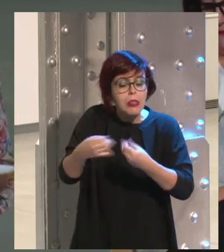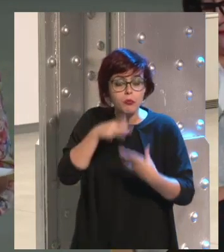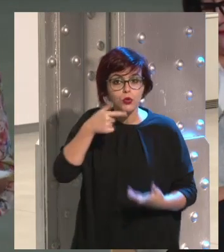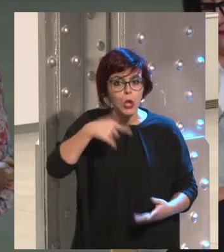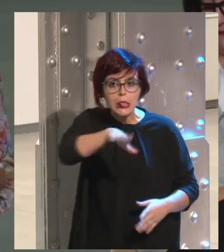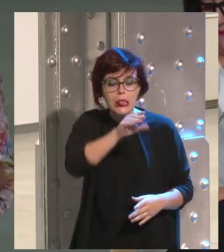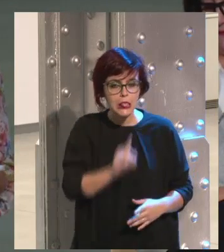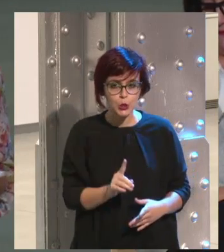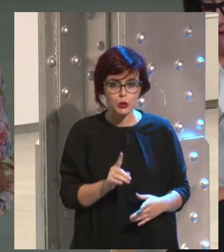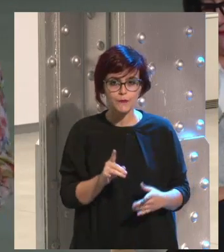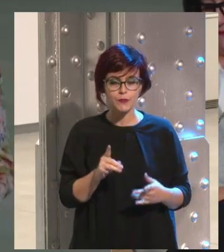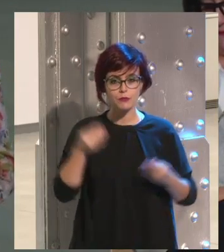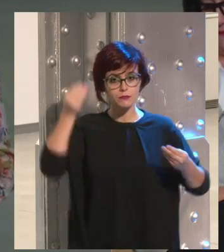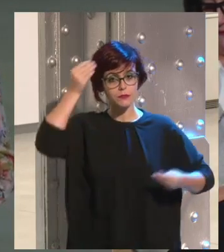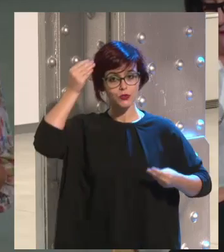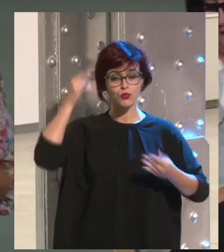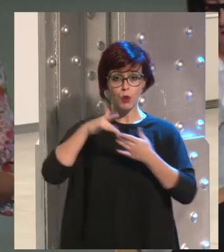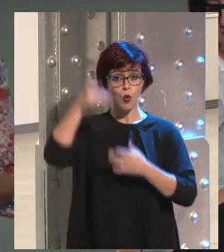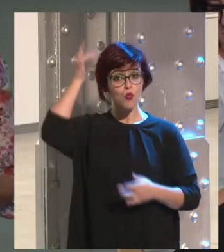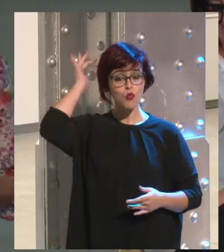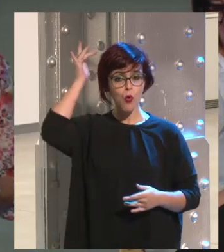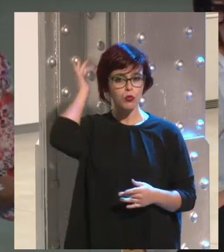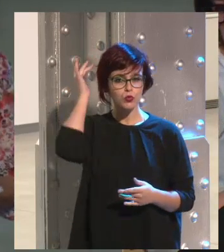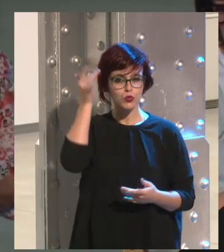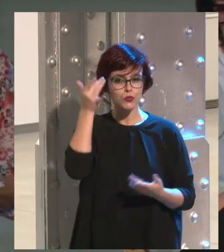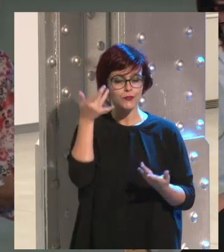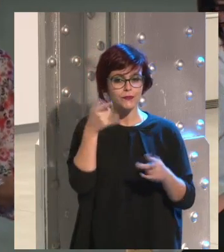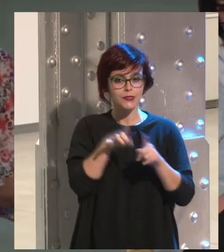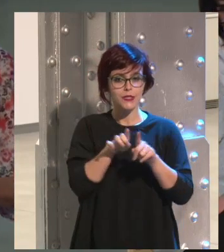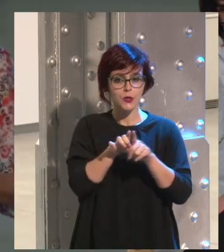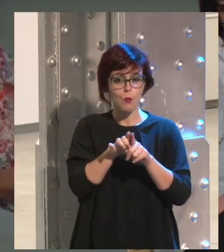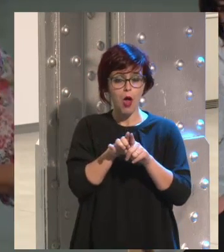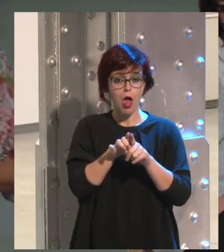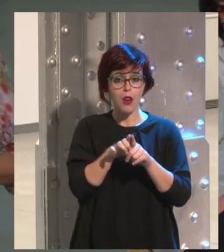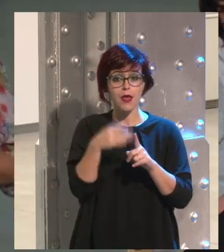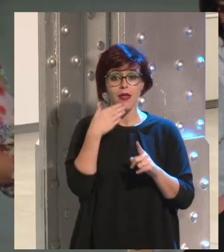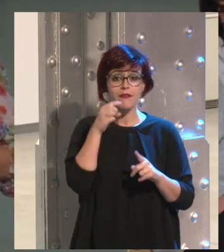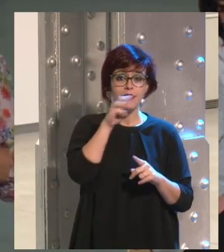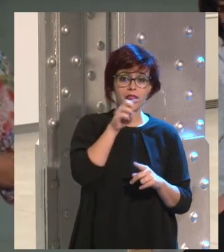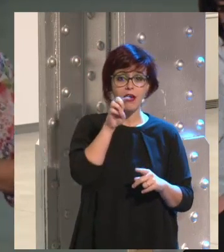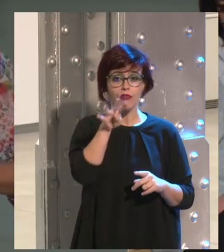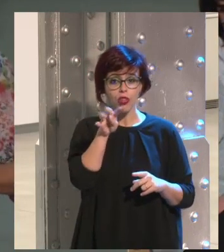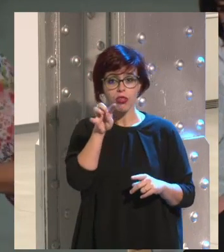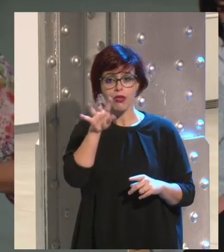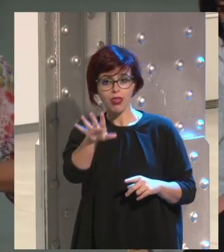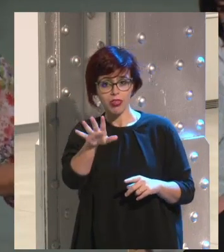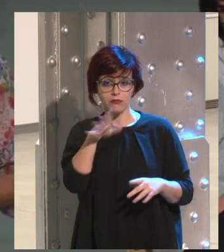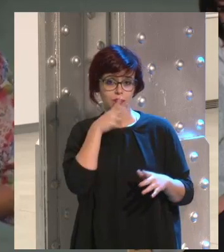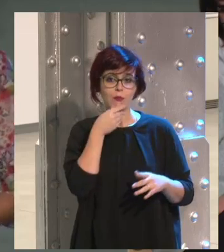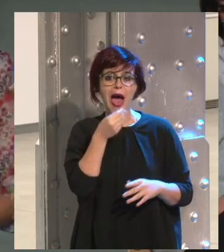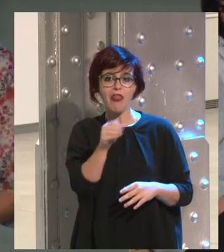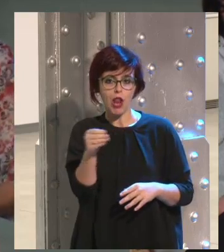Porque creo que lo que él hace, o sea, lo que hace el Rubius, va muy dirigido a estos 13, 14, 15, a los